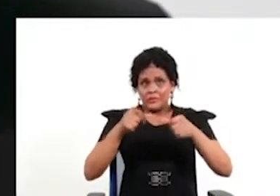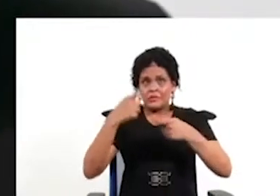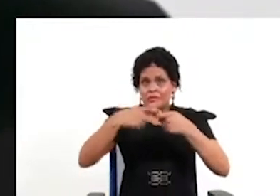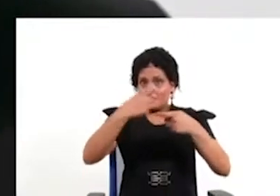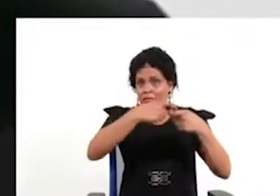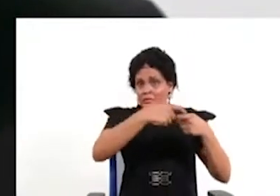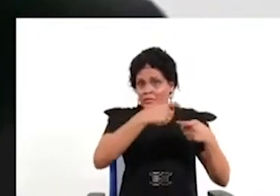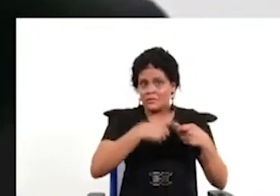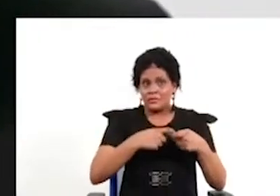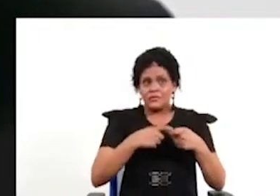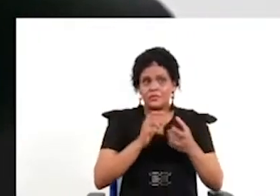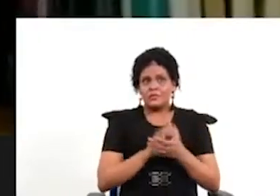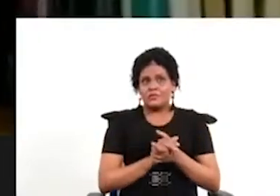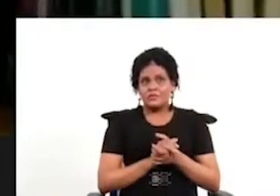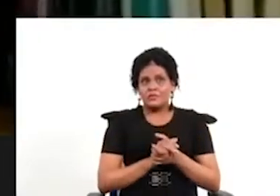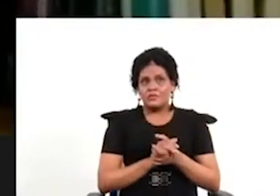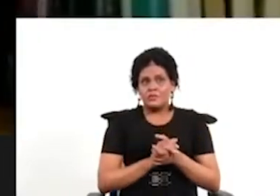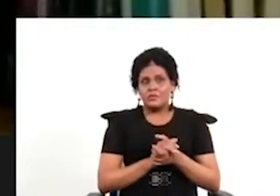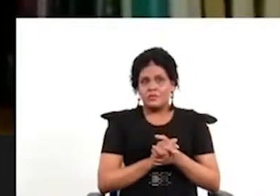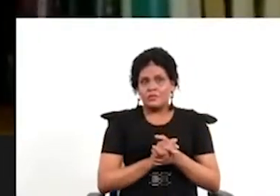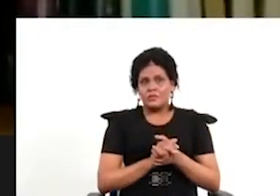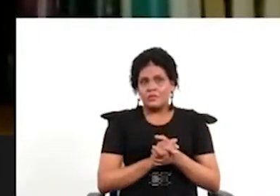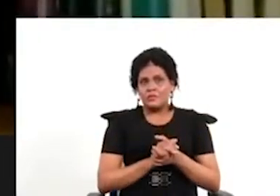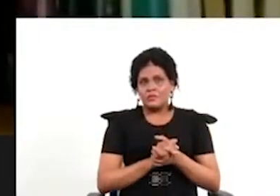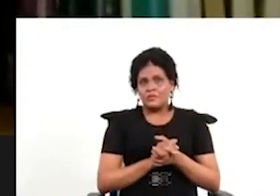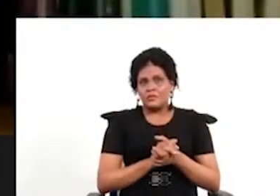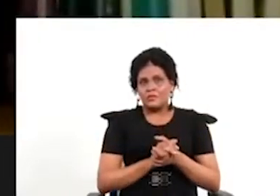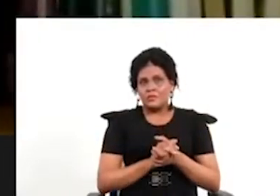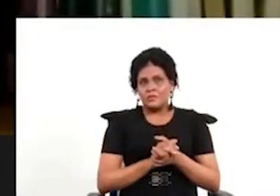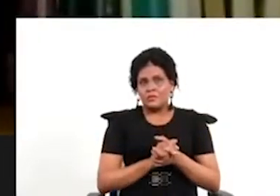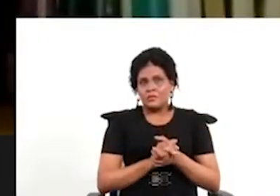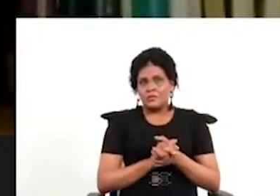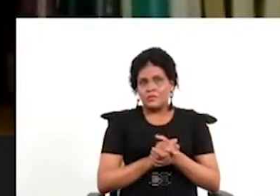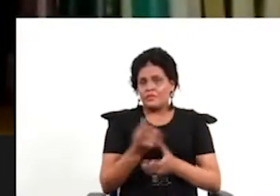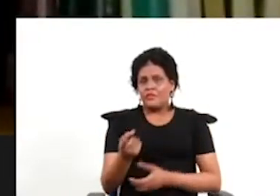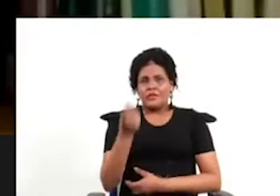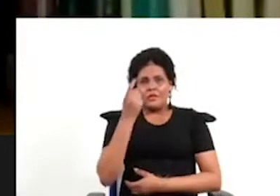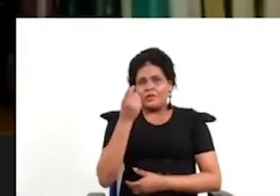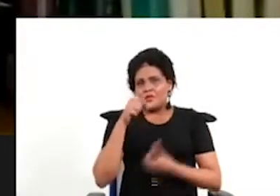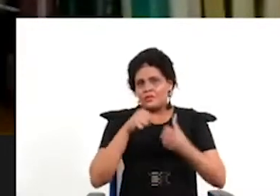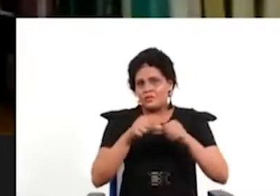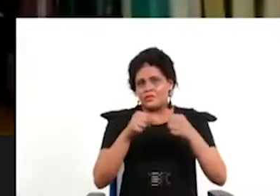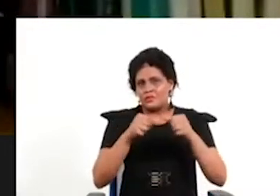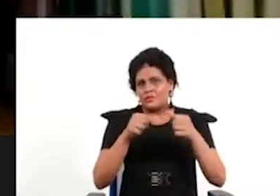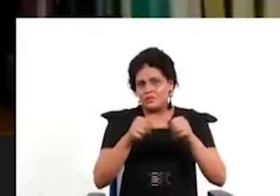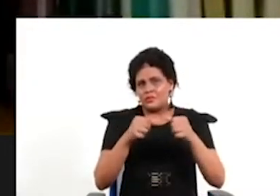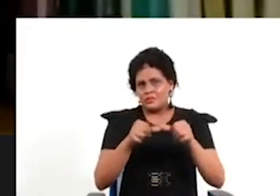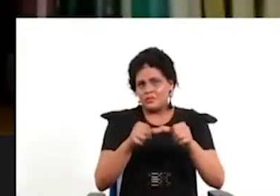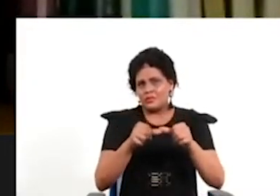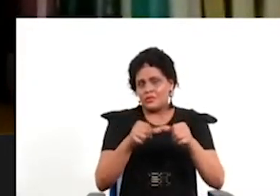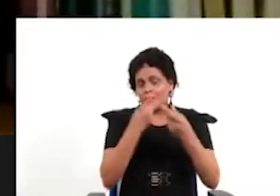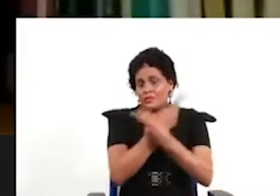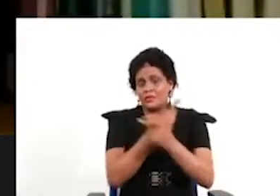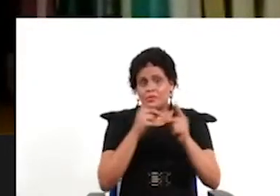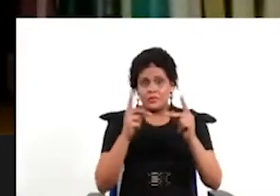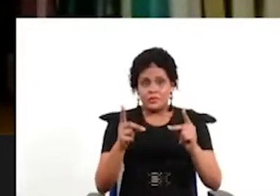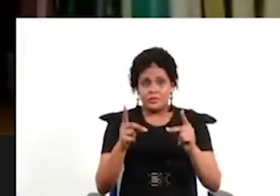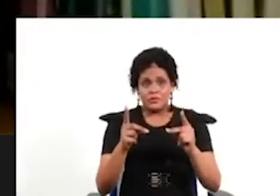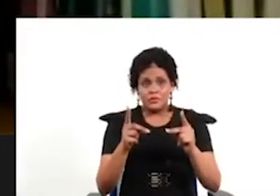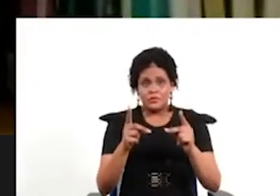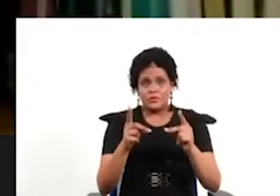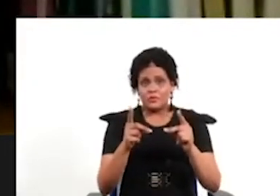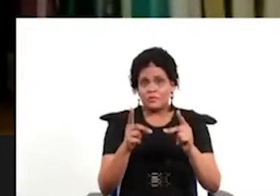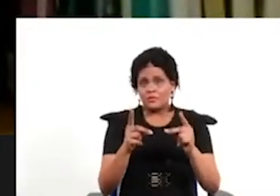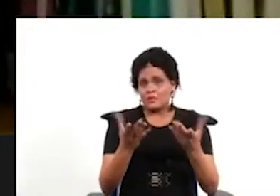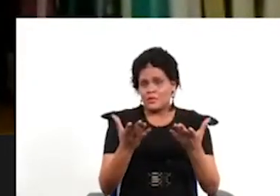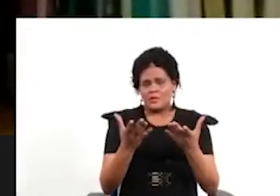ciudadana porque es el argumento típico que salta siempre desde una visión elitista de la democracia que en realidad se